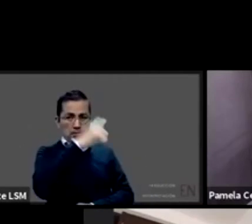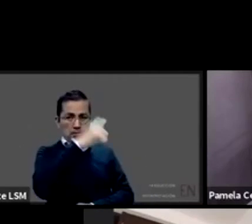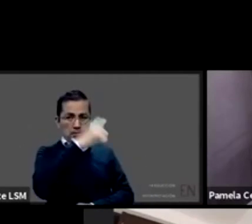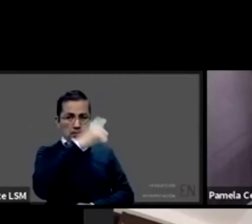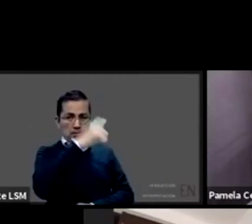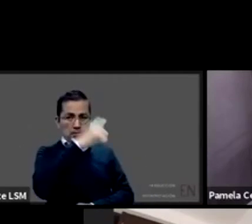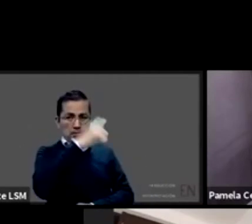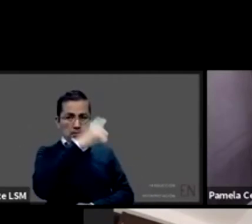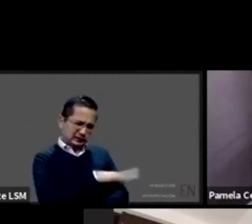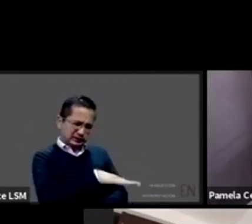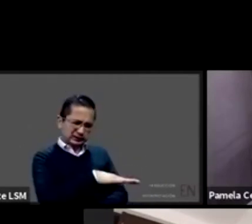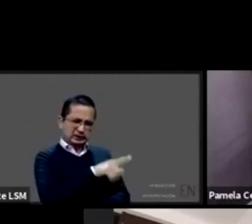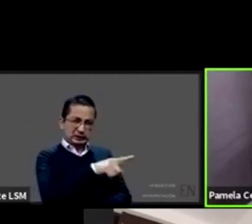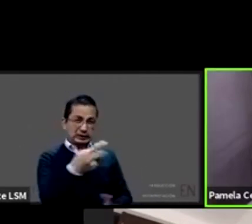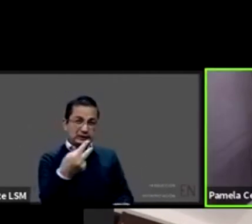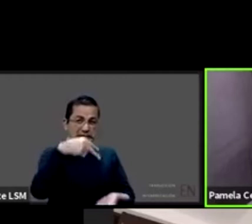parar tantito, tantito?